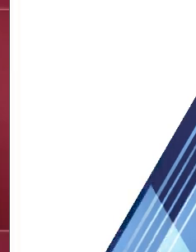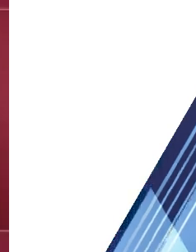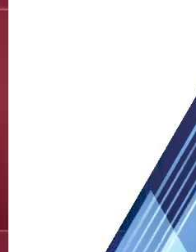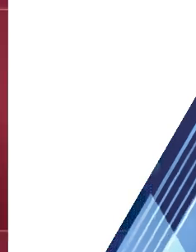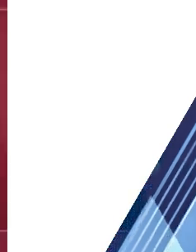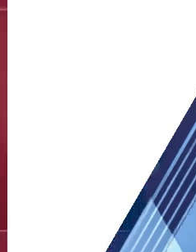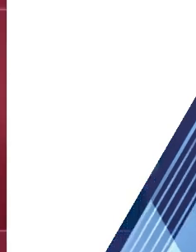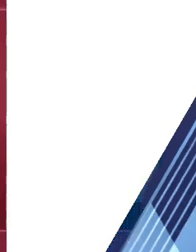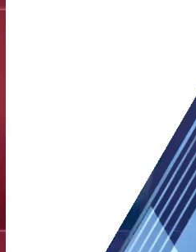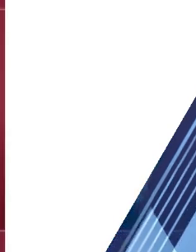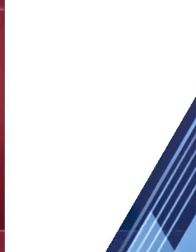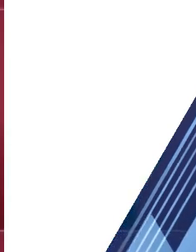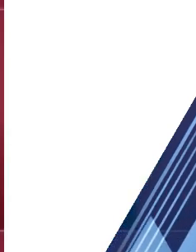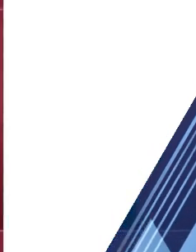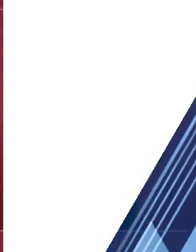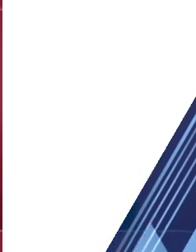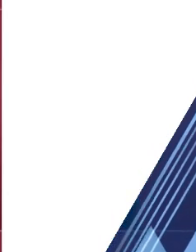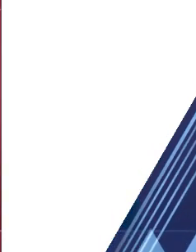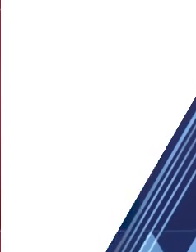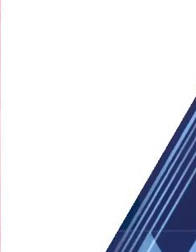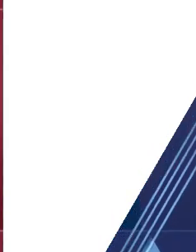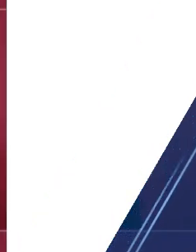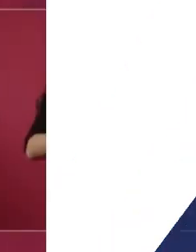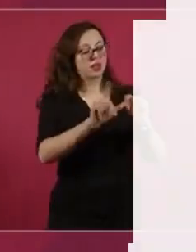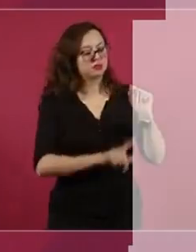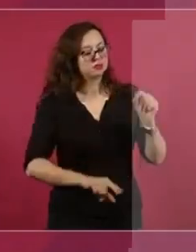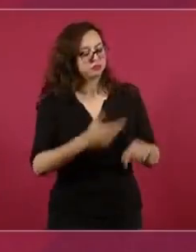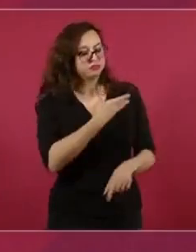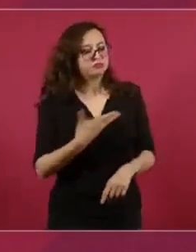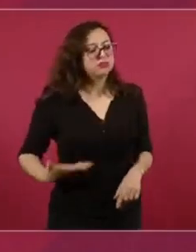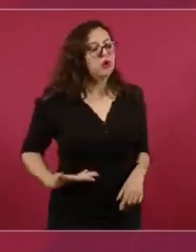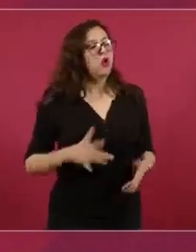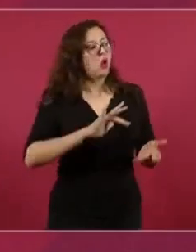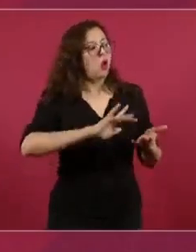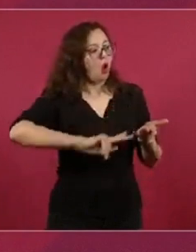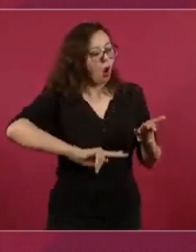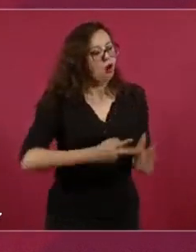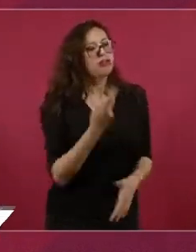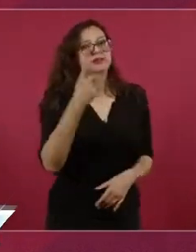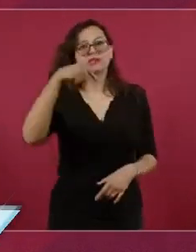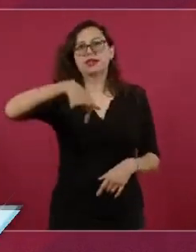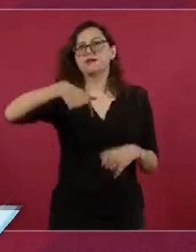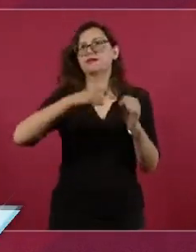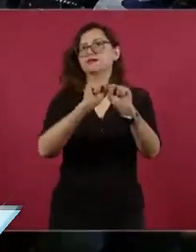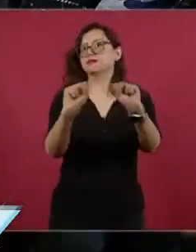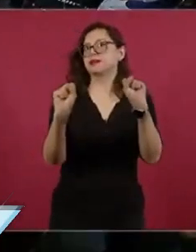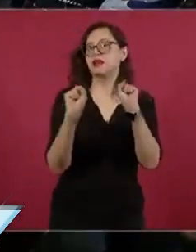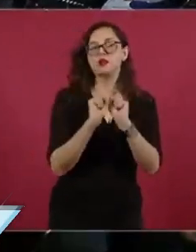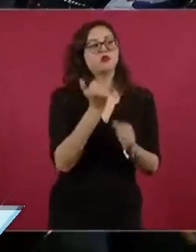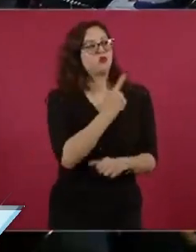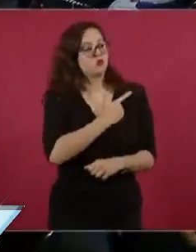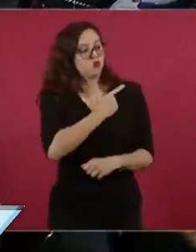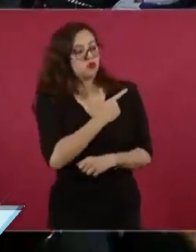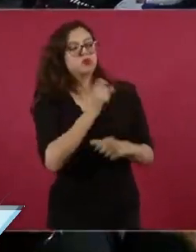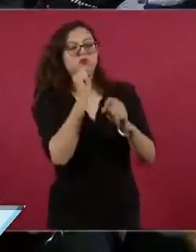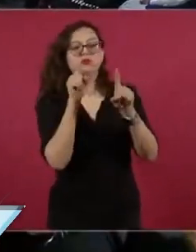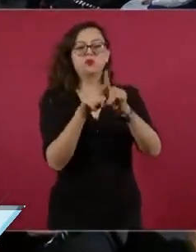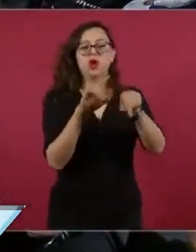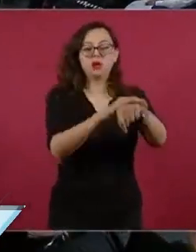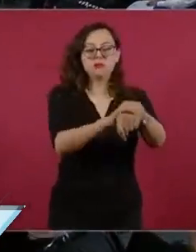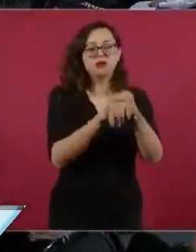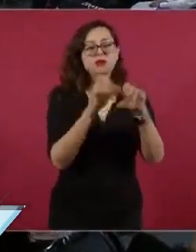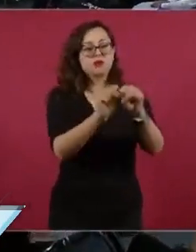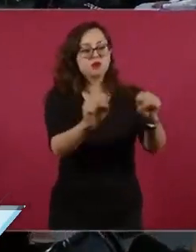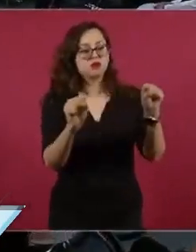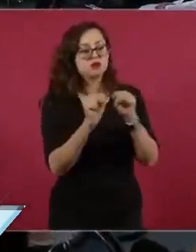Señor presidente de la República, una vez más es un gusto estar en este salón, acompañados de nuestros amigos de gabinete, secretario de Marina,